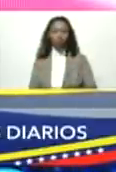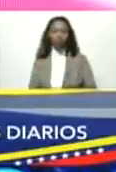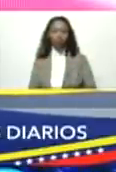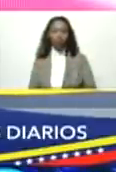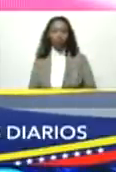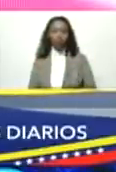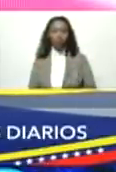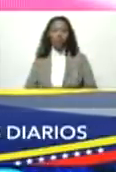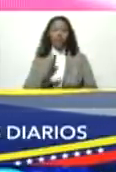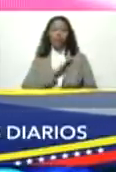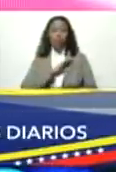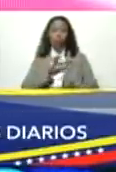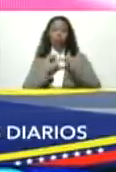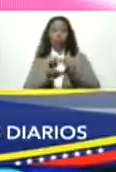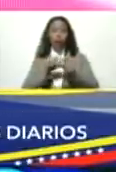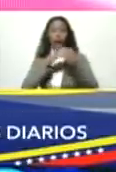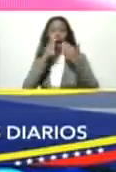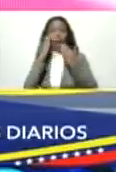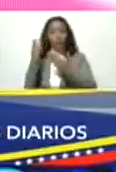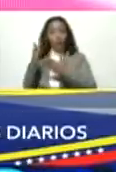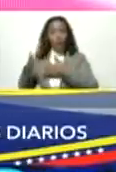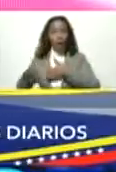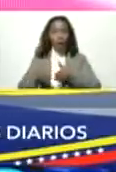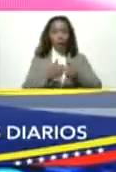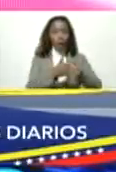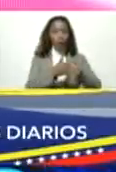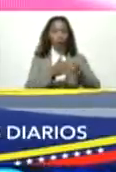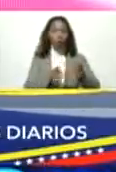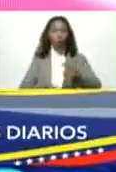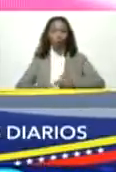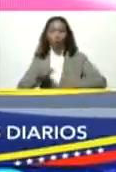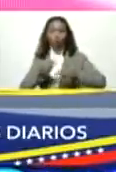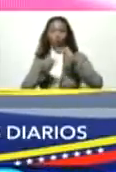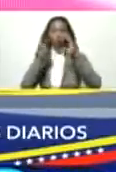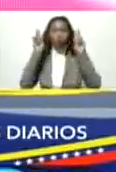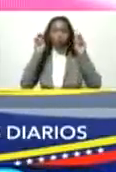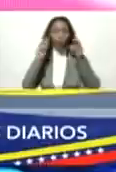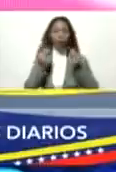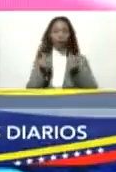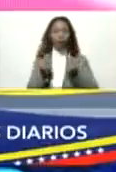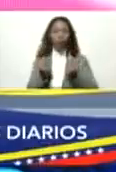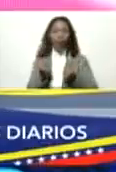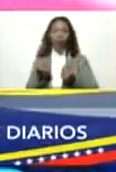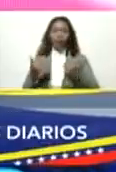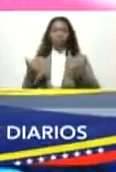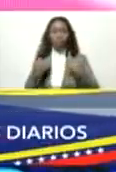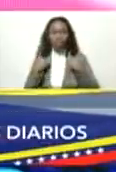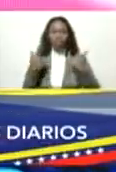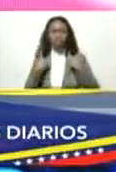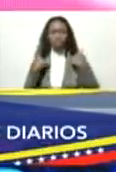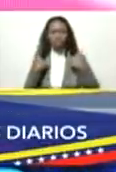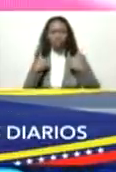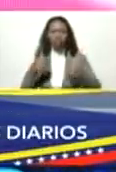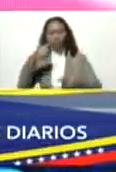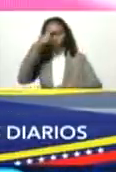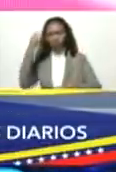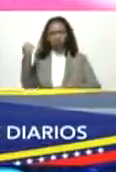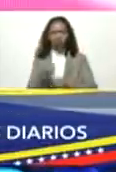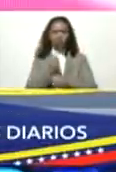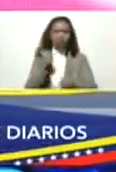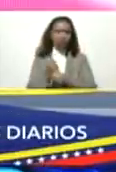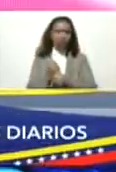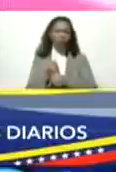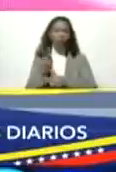y tenemos que seguir por esa senda de construcción de una nueva economía que cuesta trabajo que